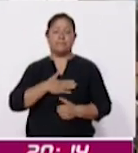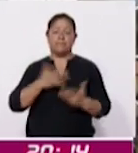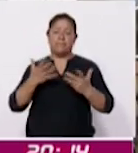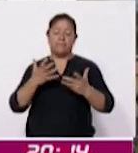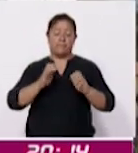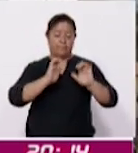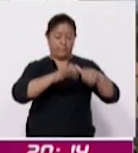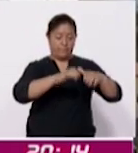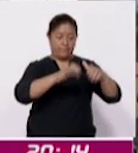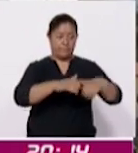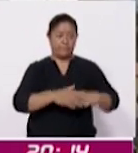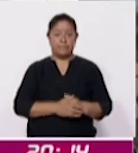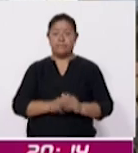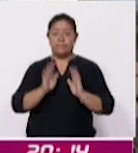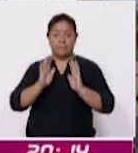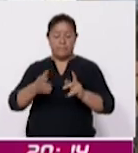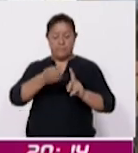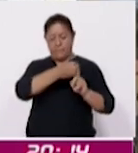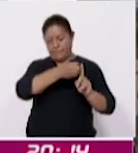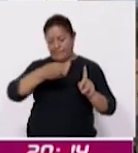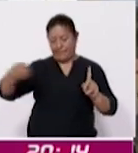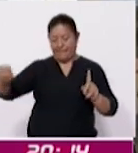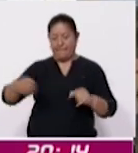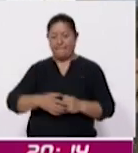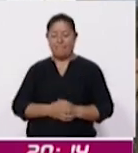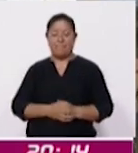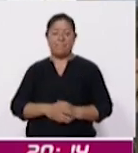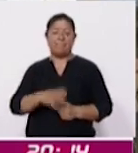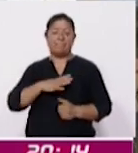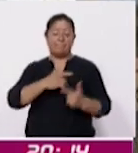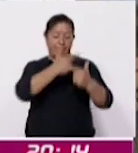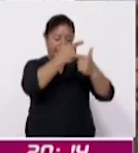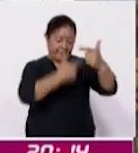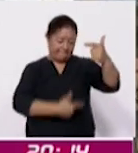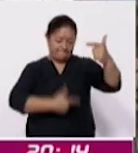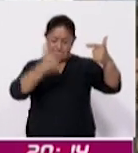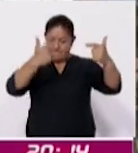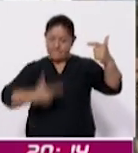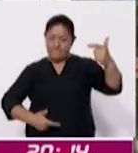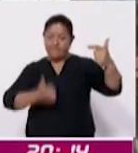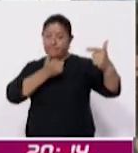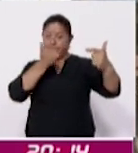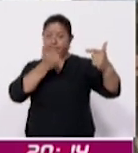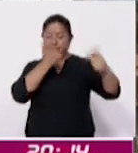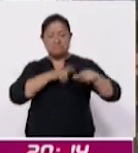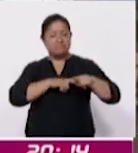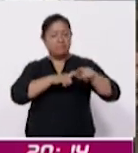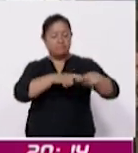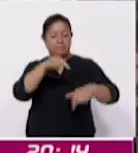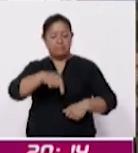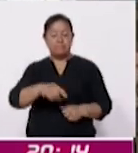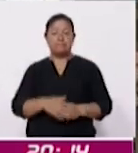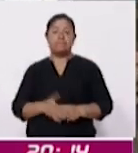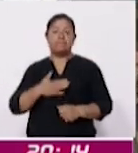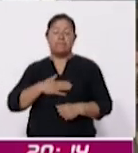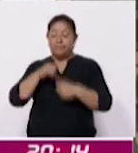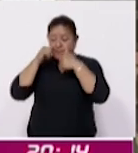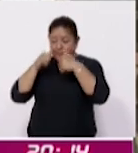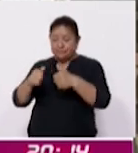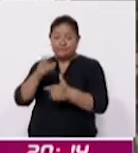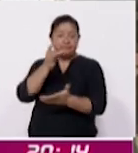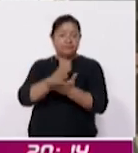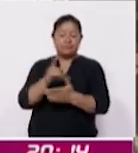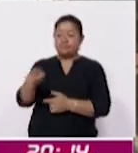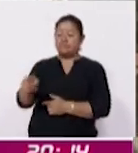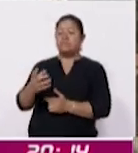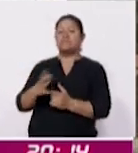inscripción ya de tal manera donde tenemos ya la relación de alumnos que permanecen en la institución. Atendemos solamente los casos que